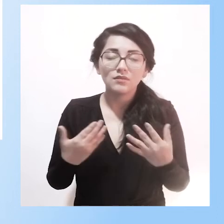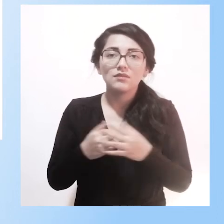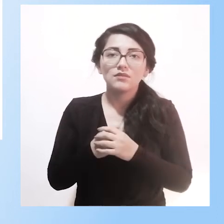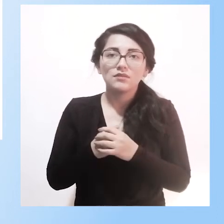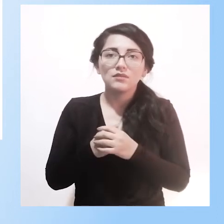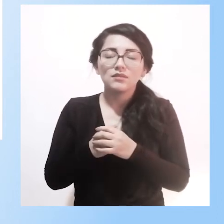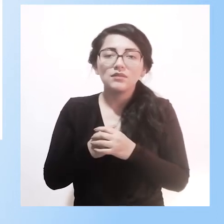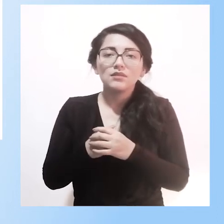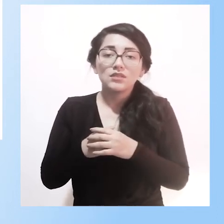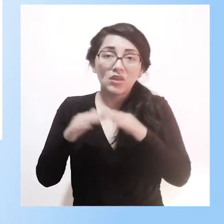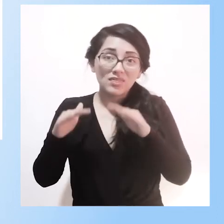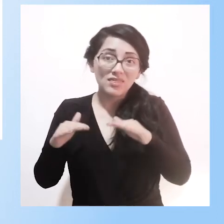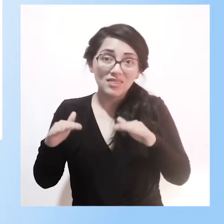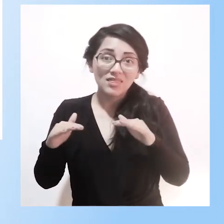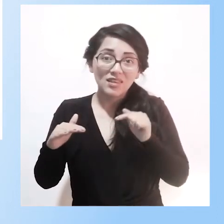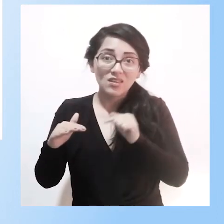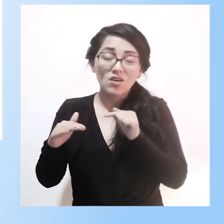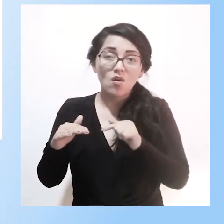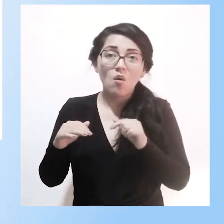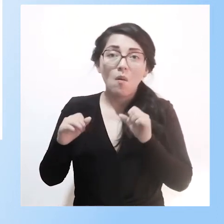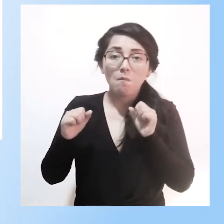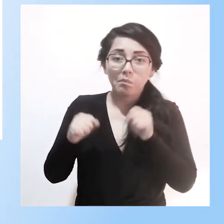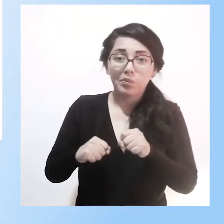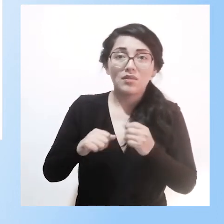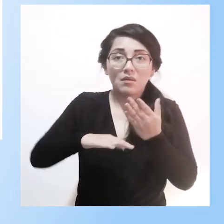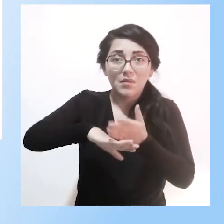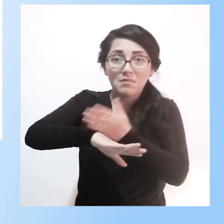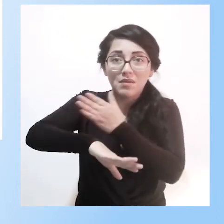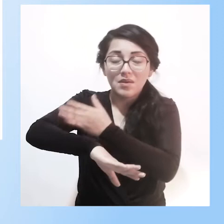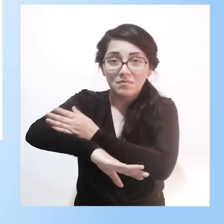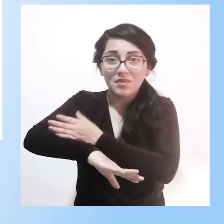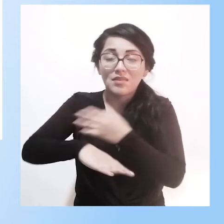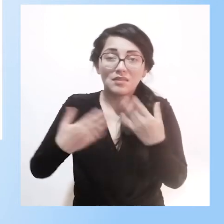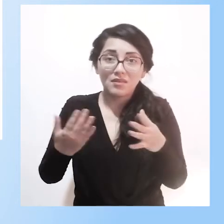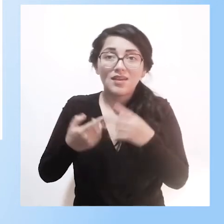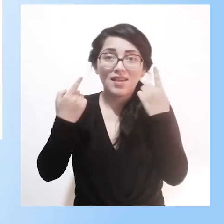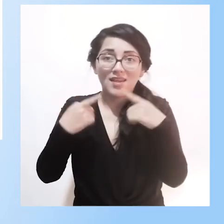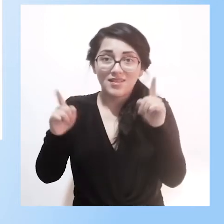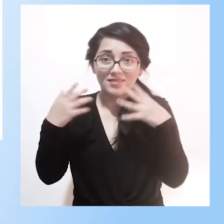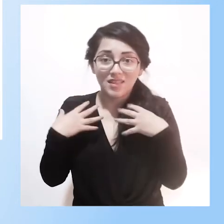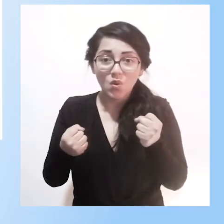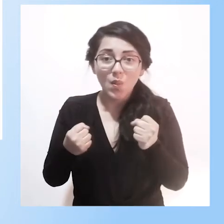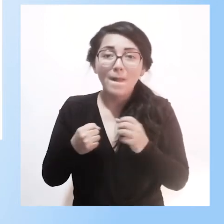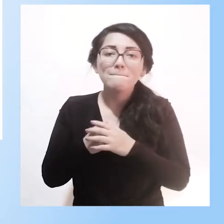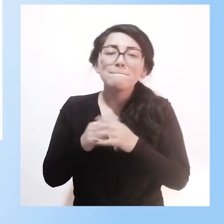donde se busca una cualidad mejor de vida, una vida más prolongada. Pero,